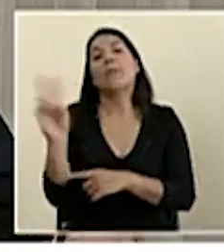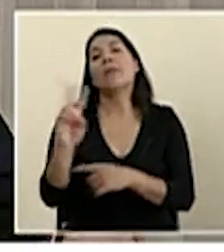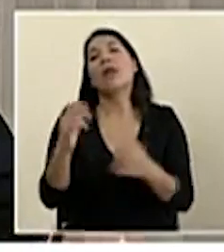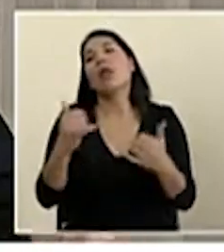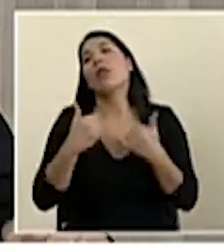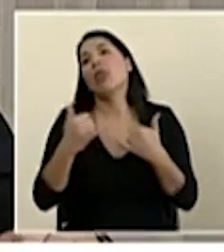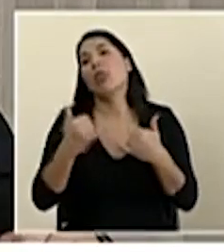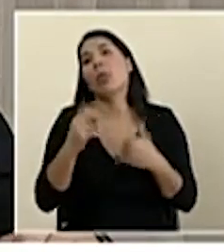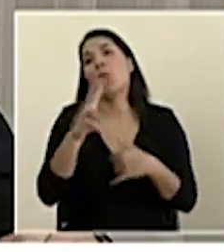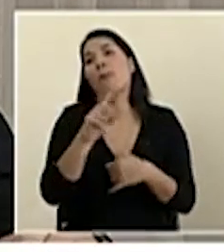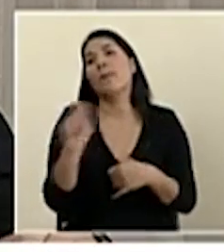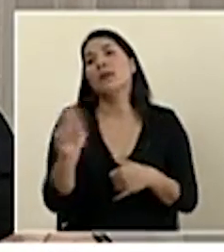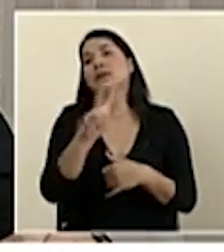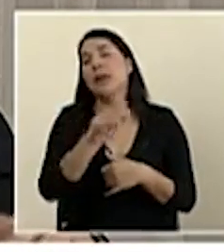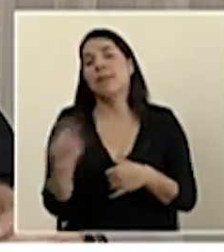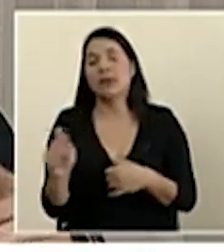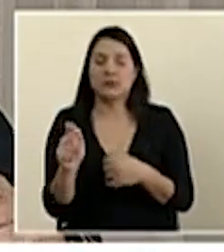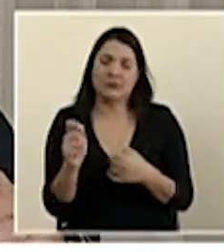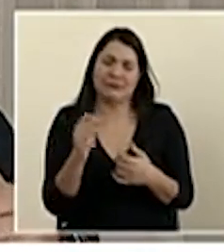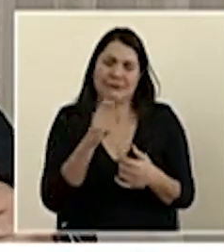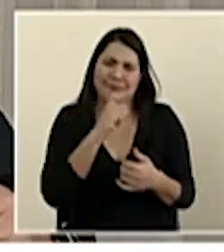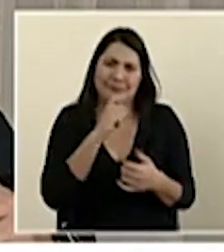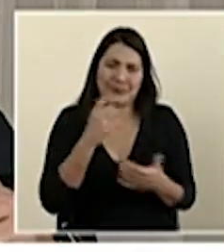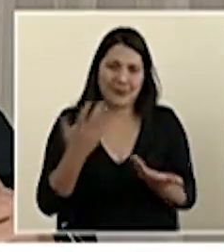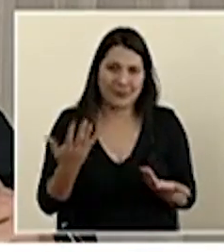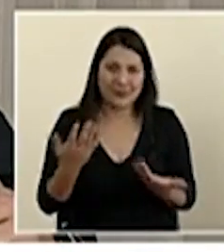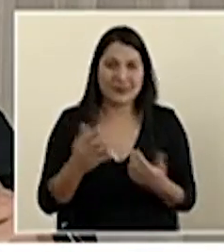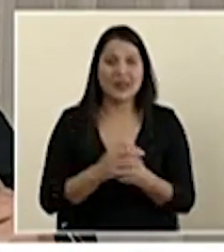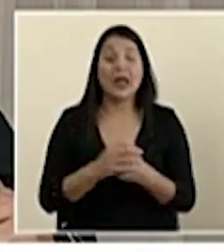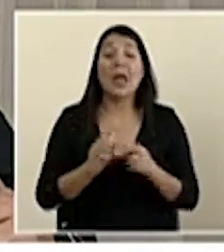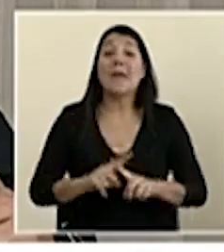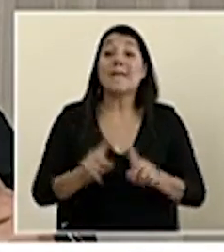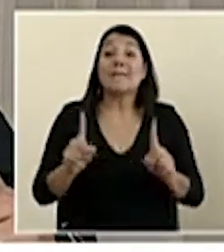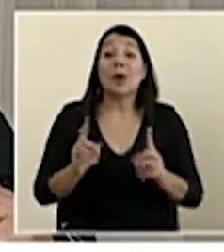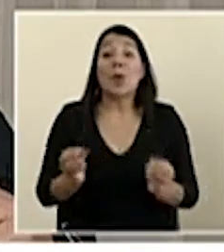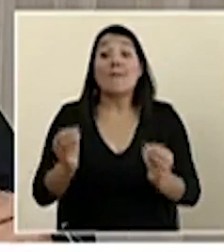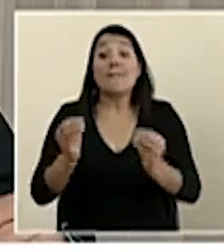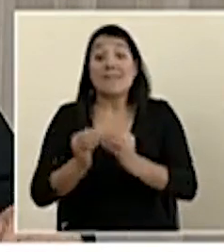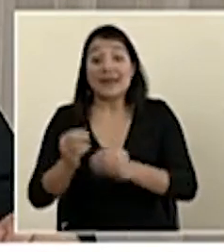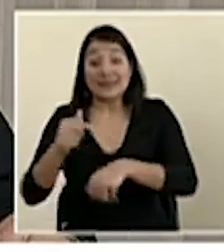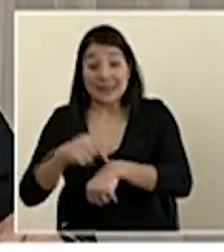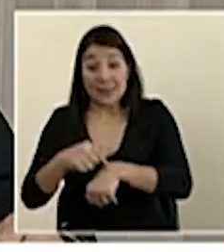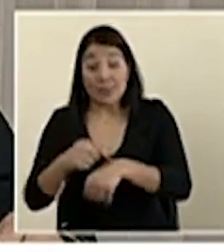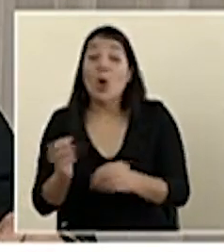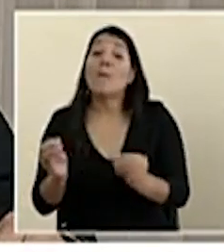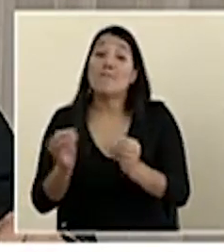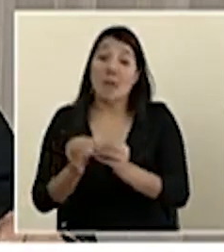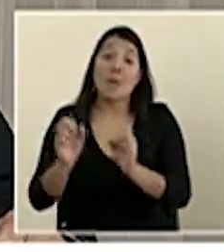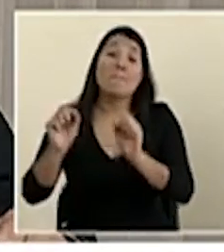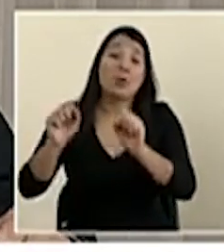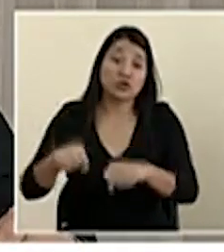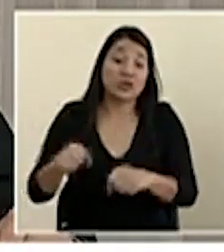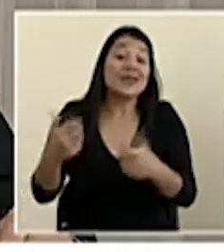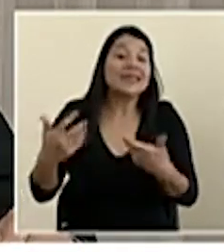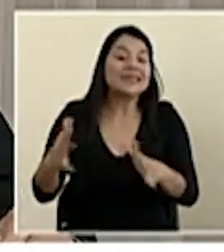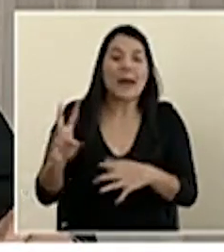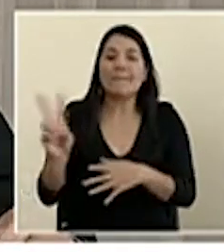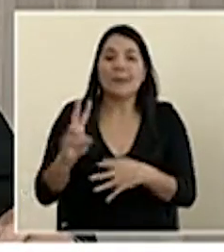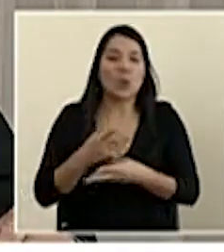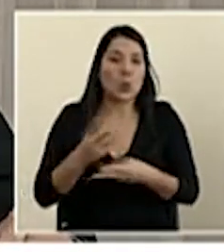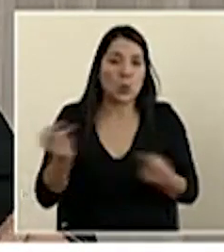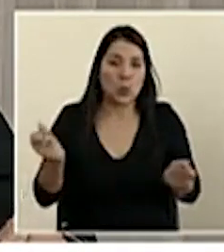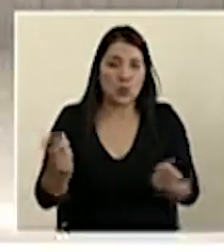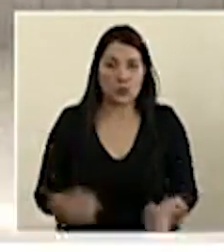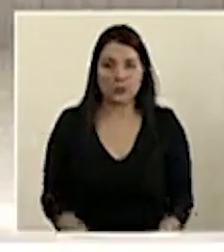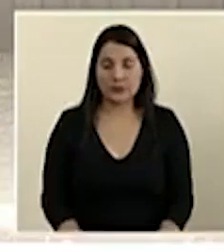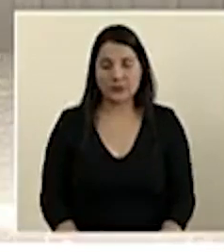dos, tres meses en la persona. Simplemente que el tiempo, obviamente entre más tiempo, más posibilidades de que el virus ya no esté presente en el